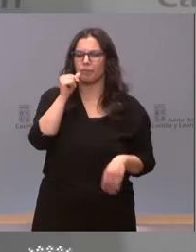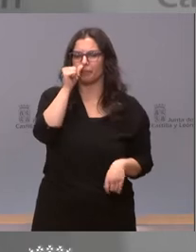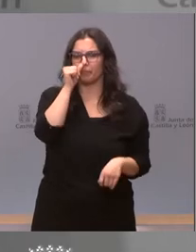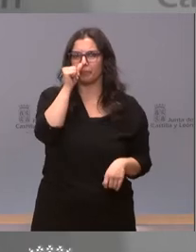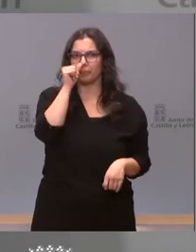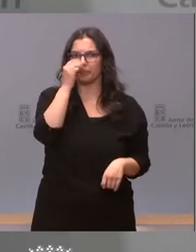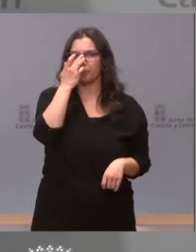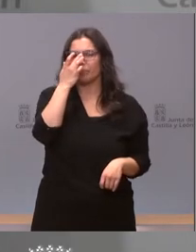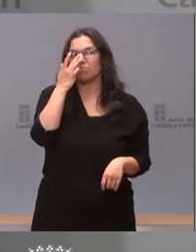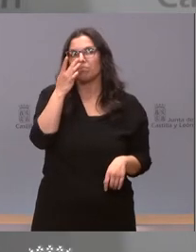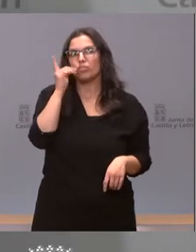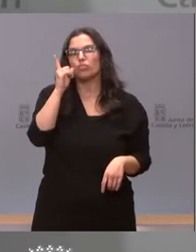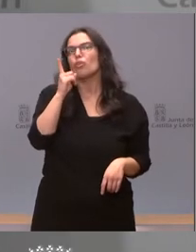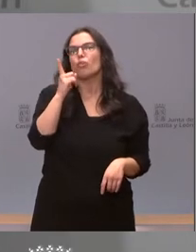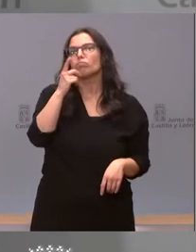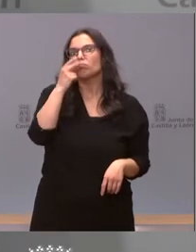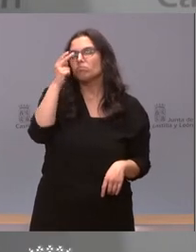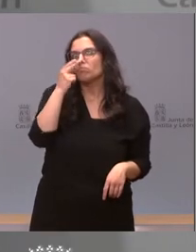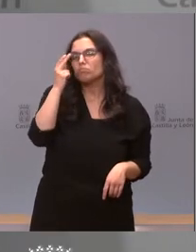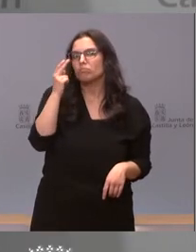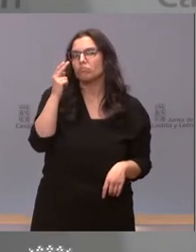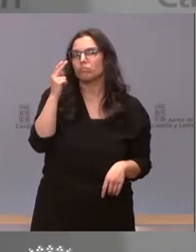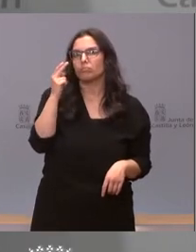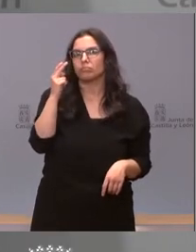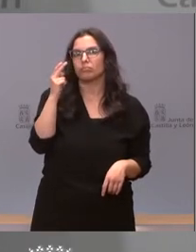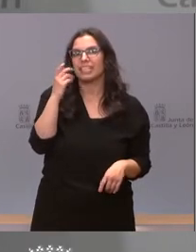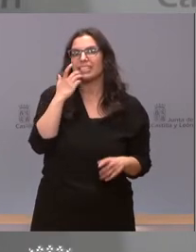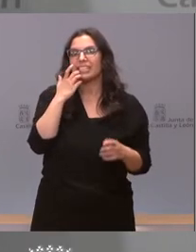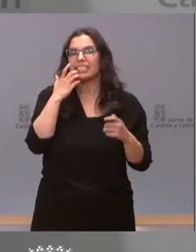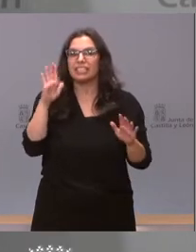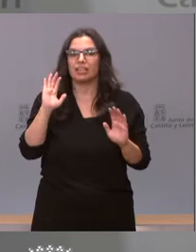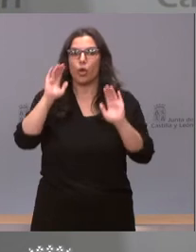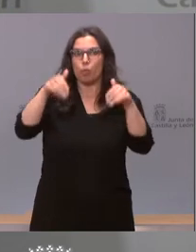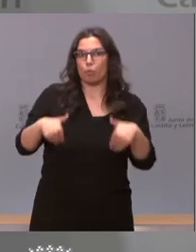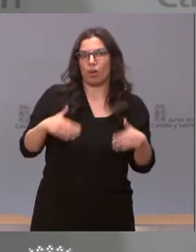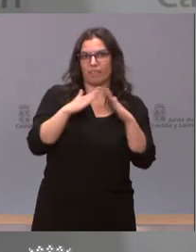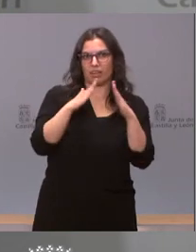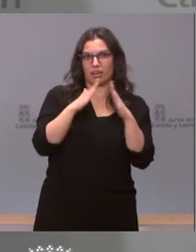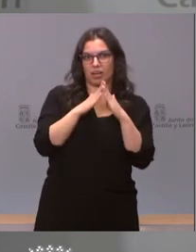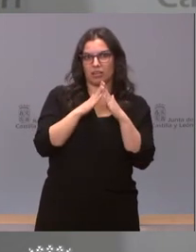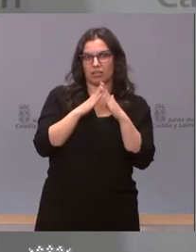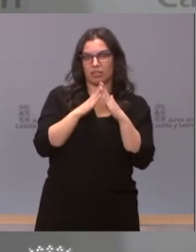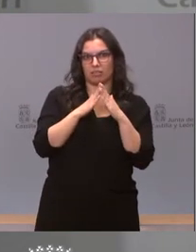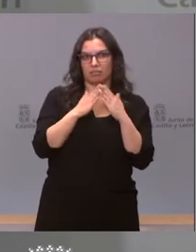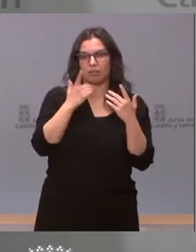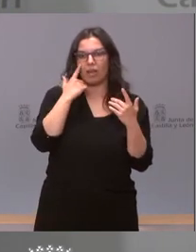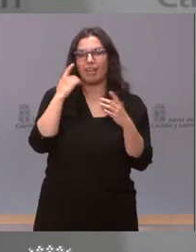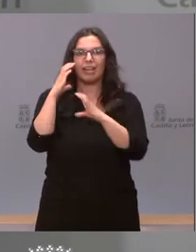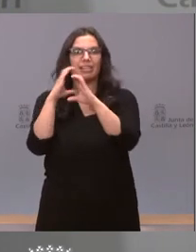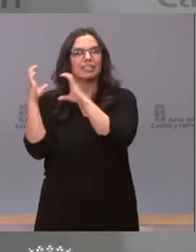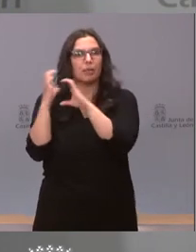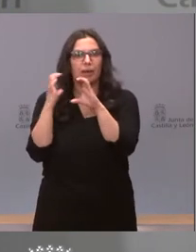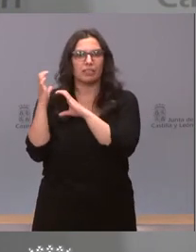en aquellos que vuelvan a su domicilio. Estamos en un confinamiento perimetral en Semana Santa. Está prohibido los